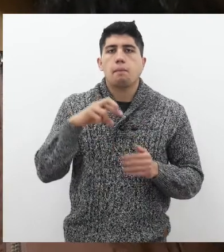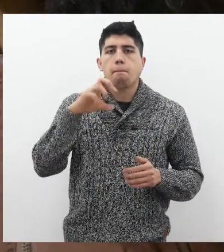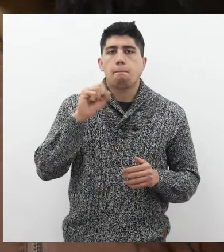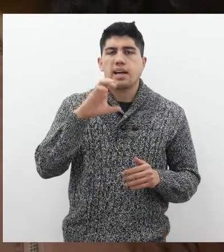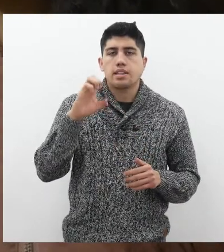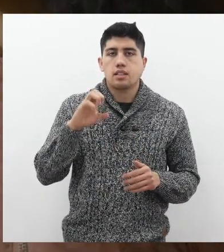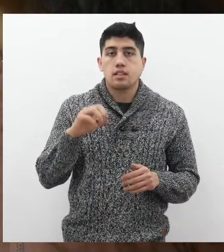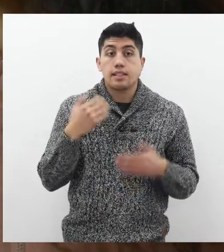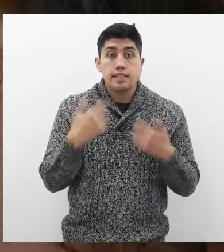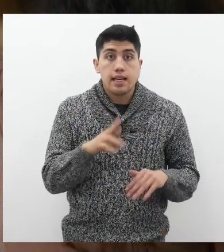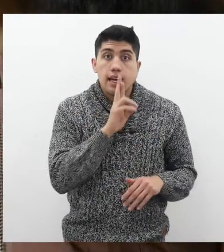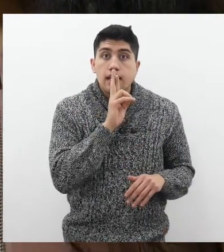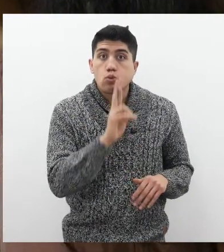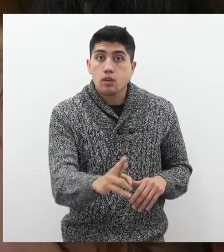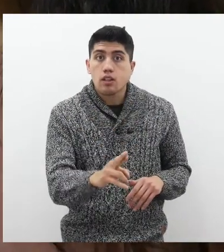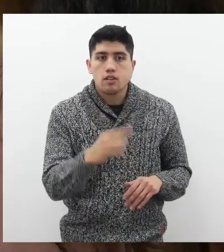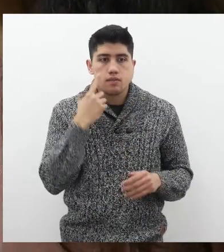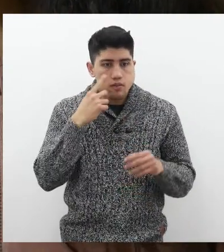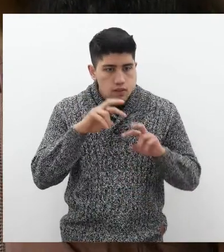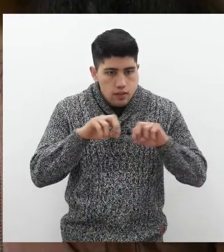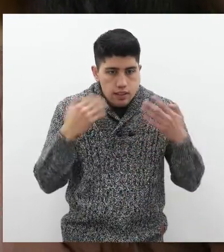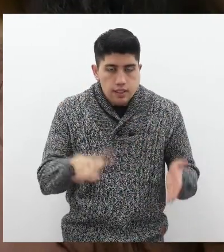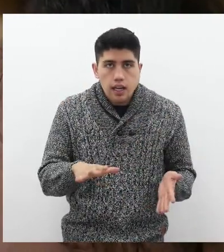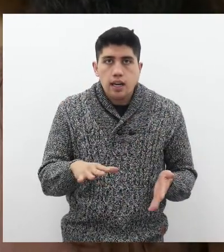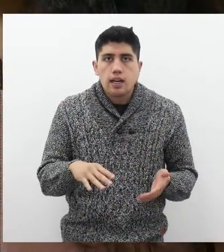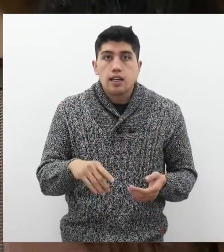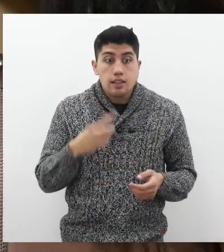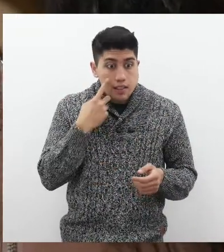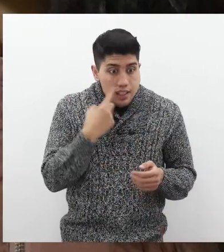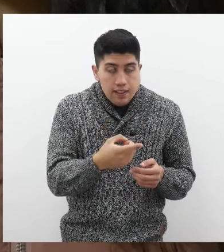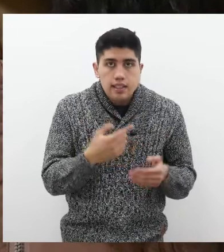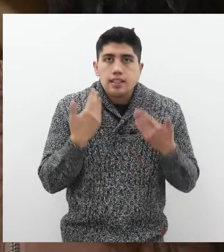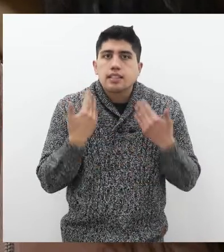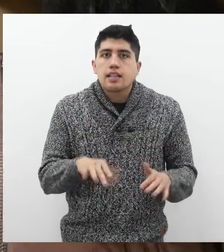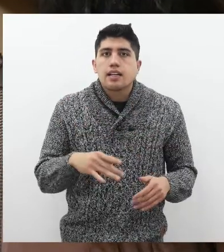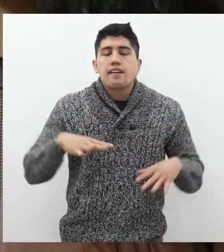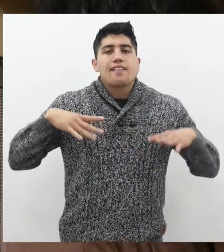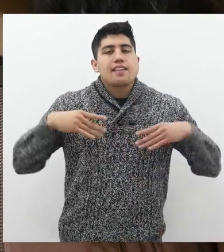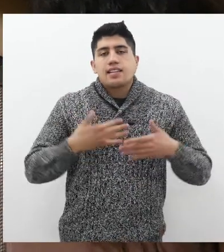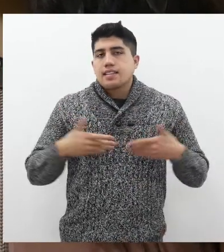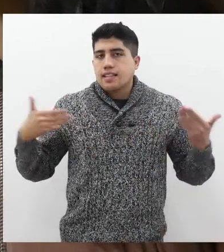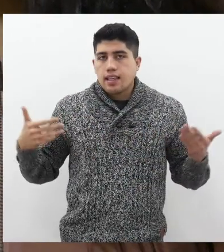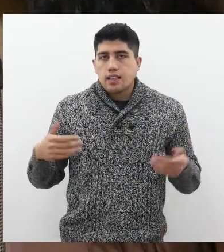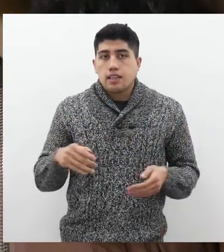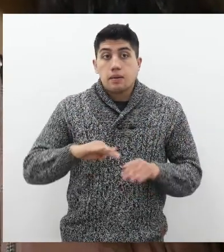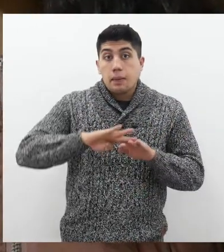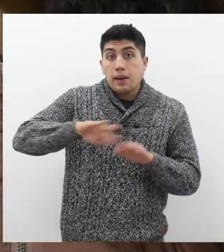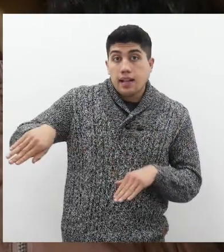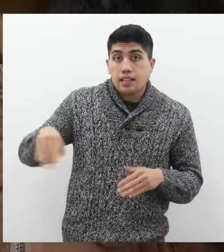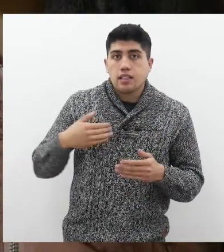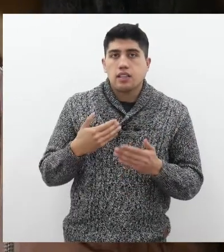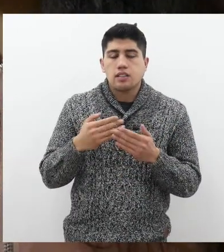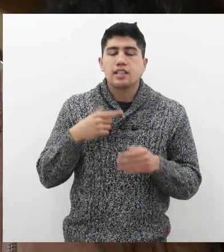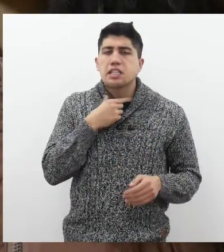para poder adquirir el PASE. Cuando estuvieron los resultados del PASE, revisé por si es que estaba y al revisar me encontré con la sorpresa